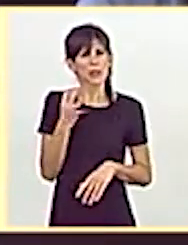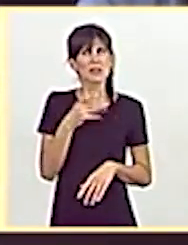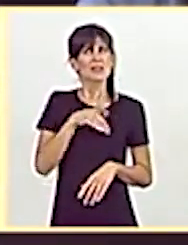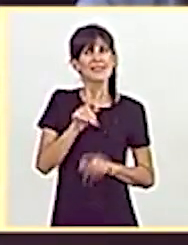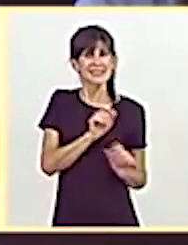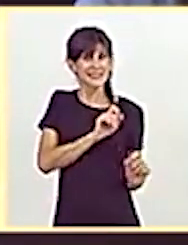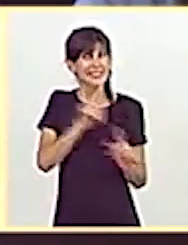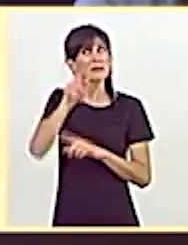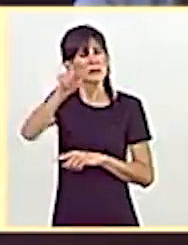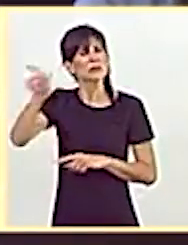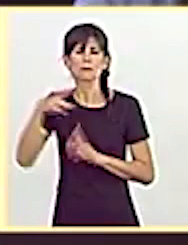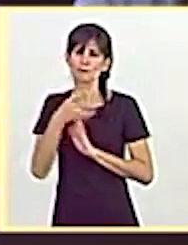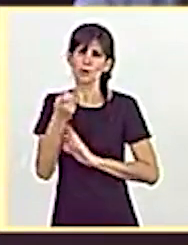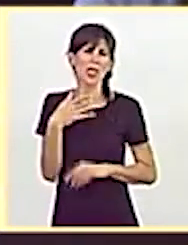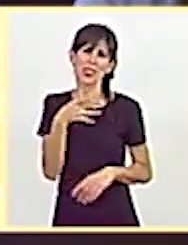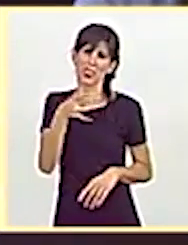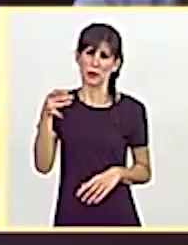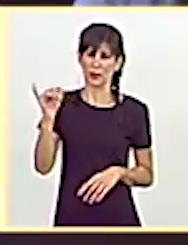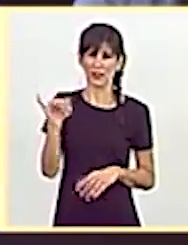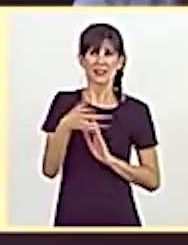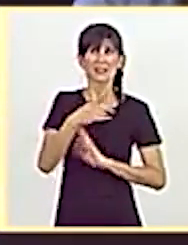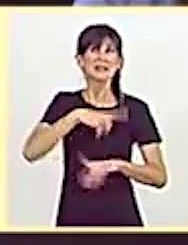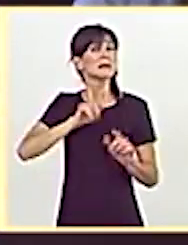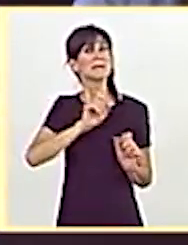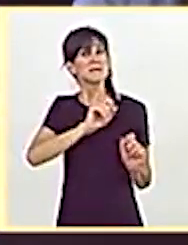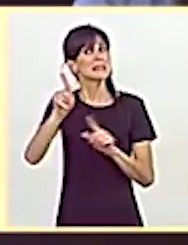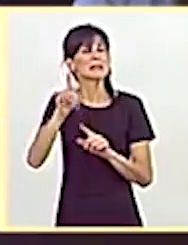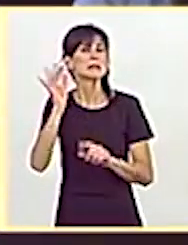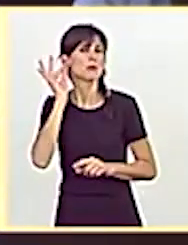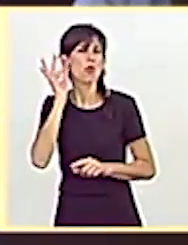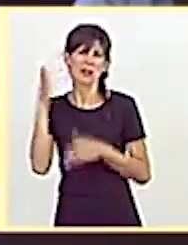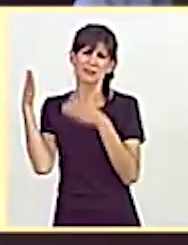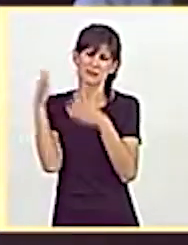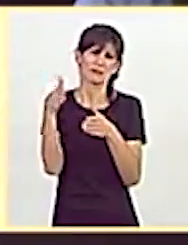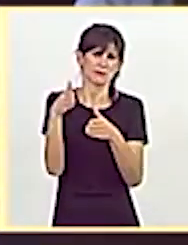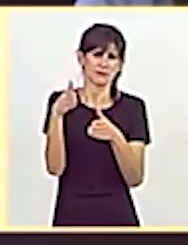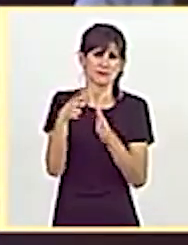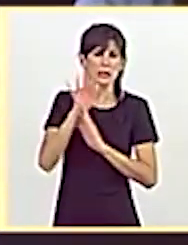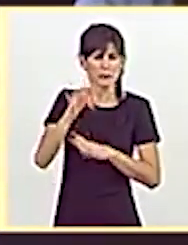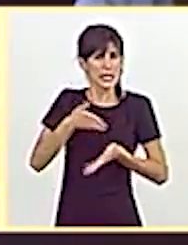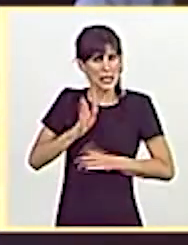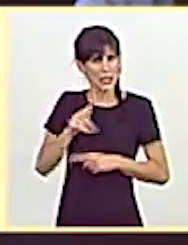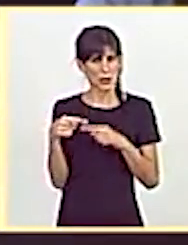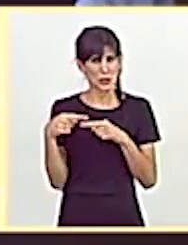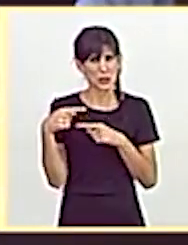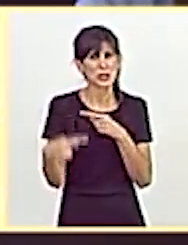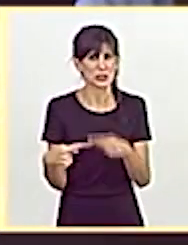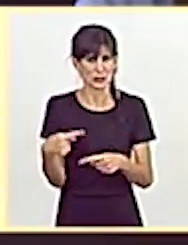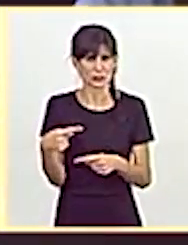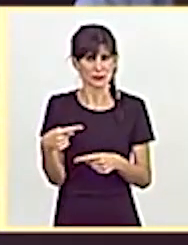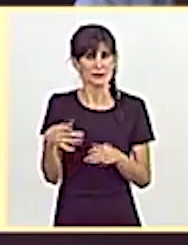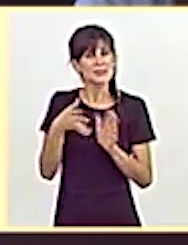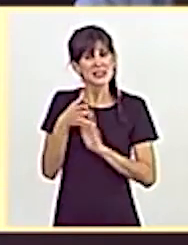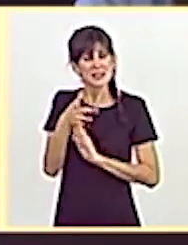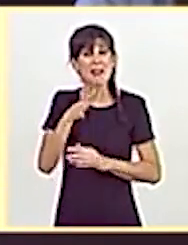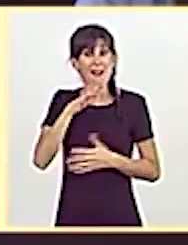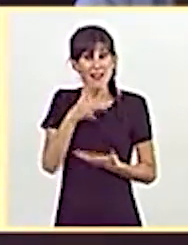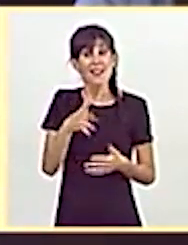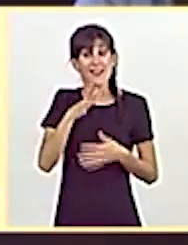exiliadas, especialmente con las exiliadas, si me lo permiten, y sus descendientes, evidentemente, que en estos